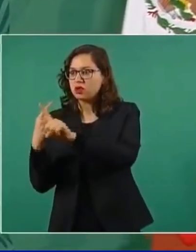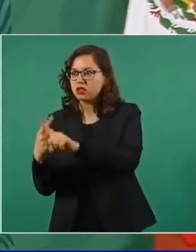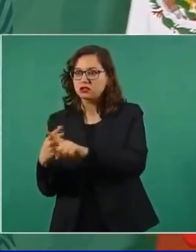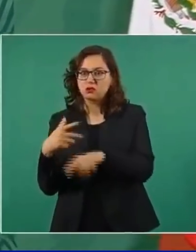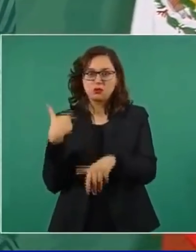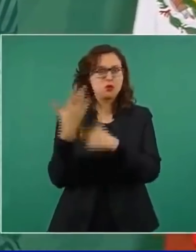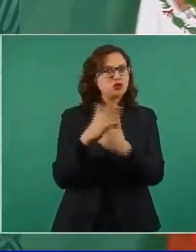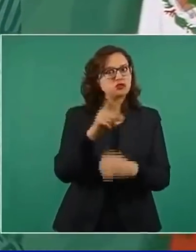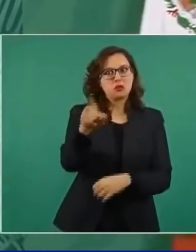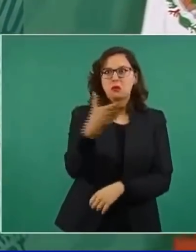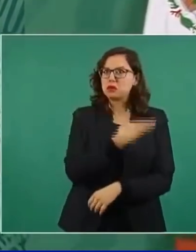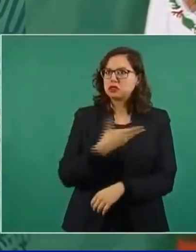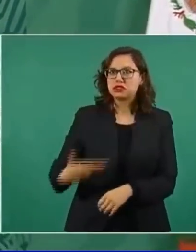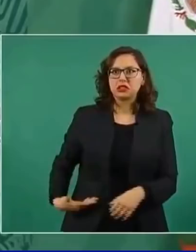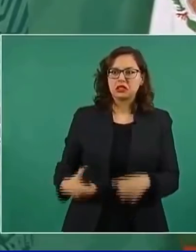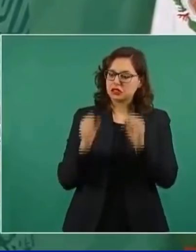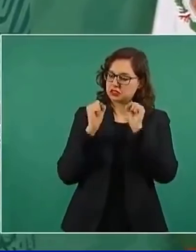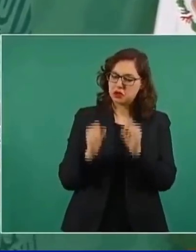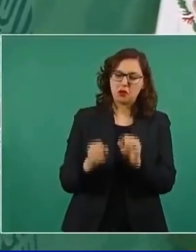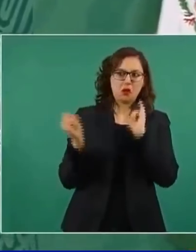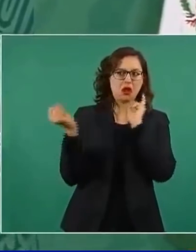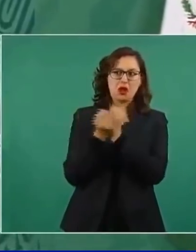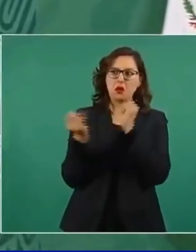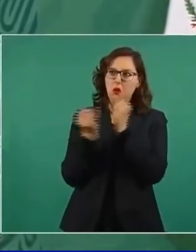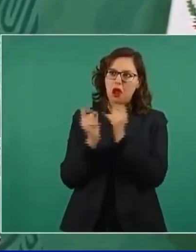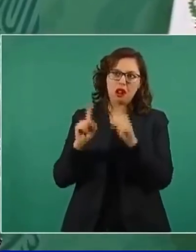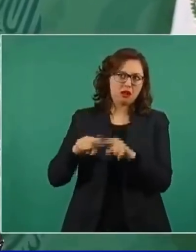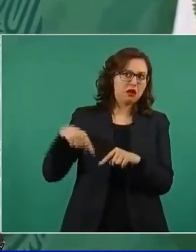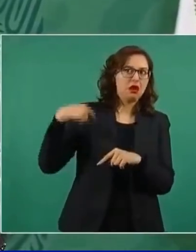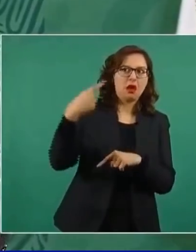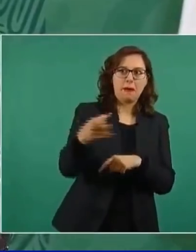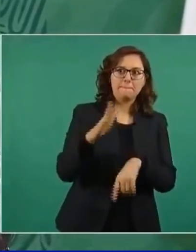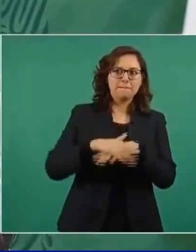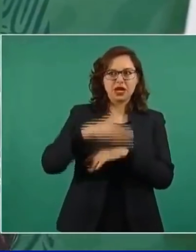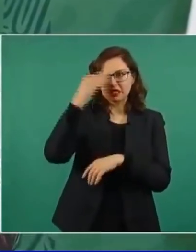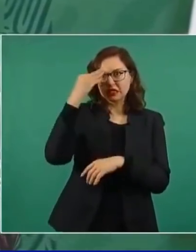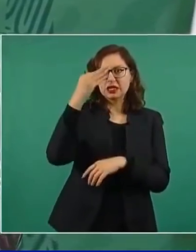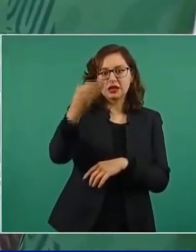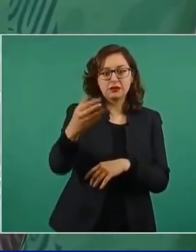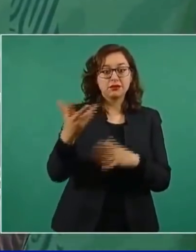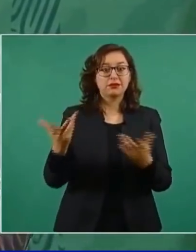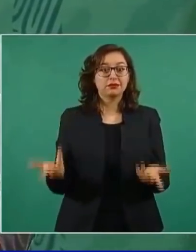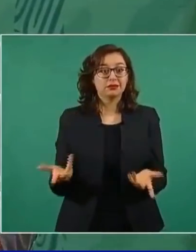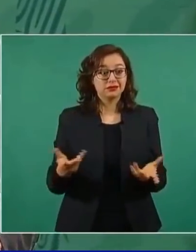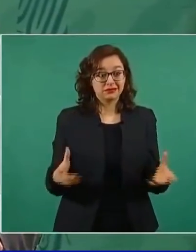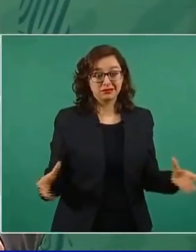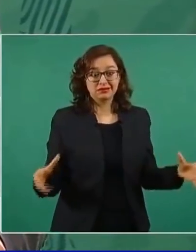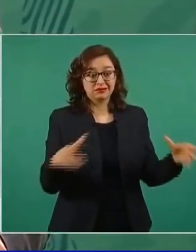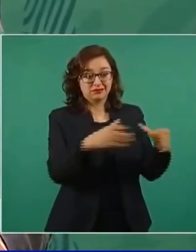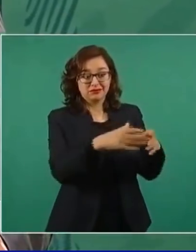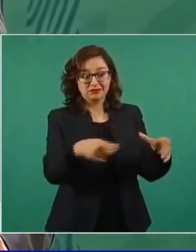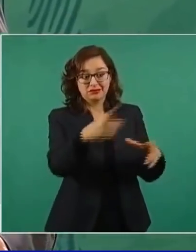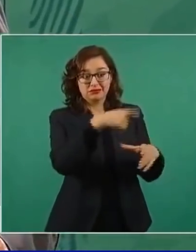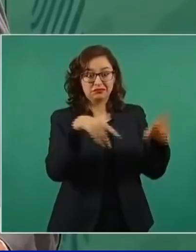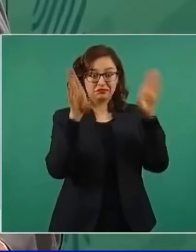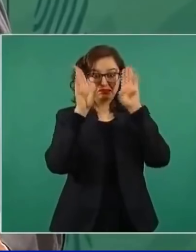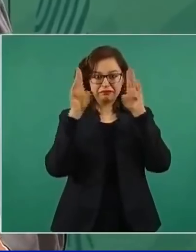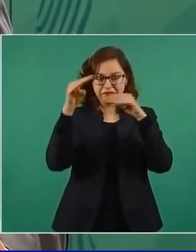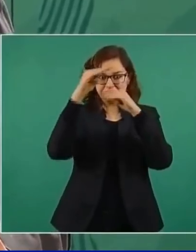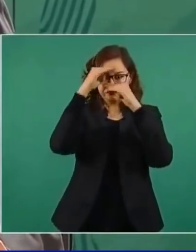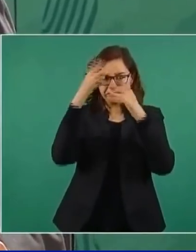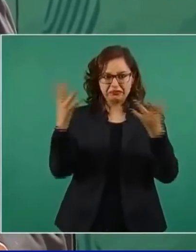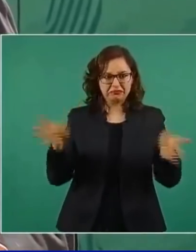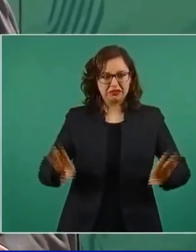todos estos conservadores corruptos, intelectuales